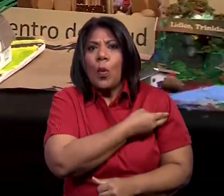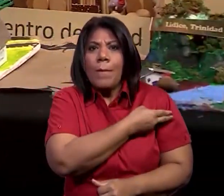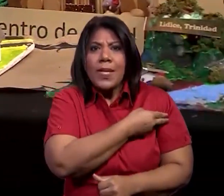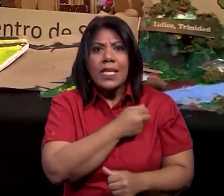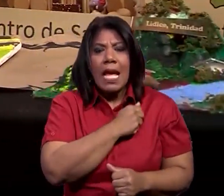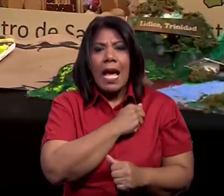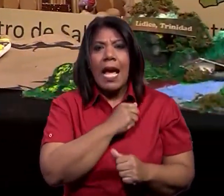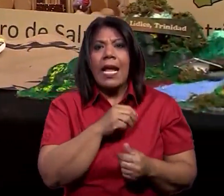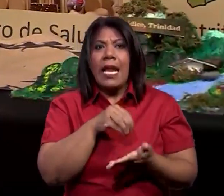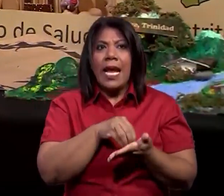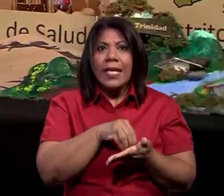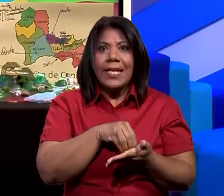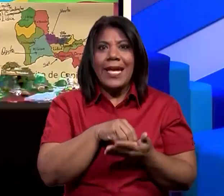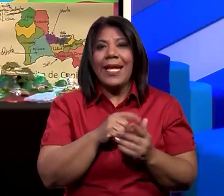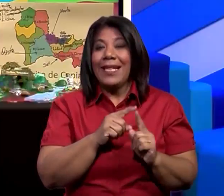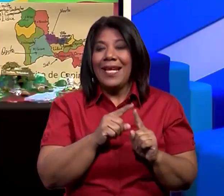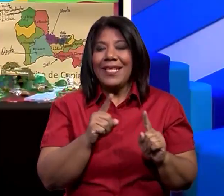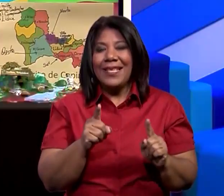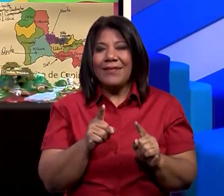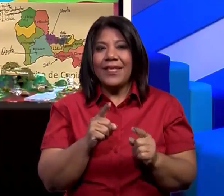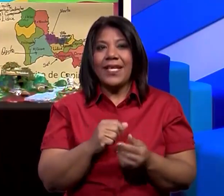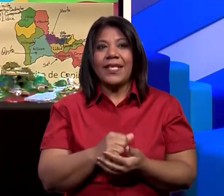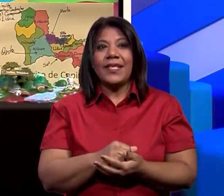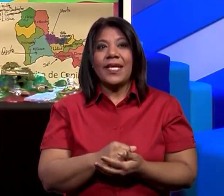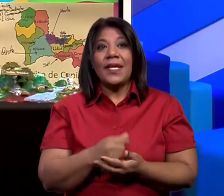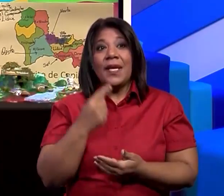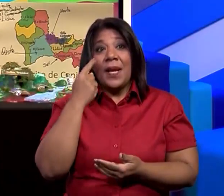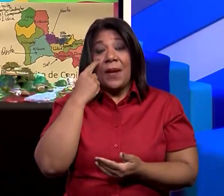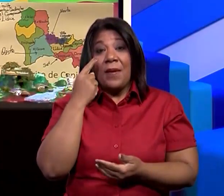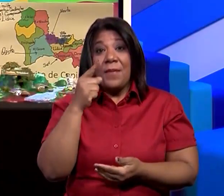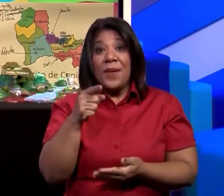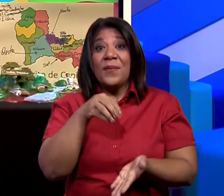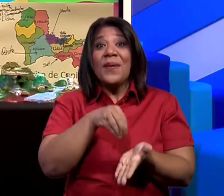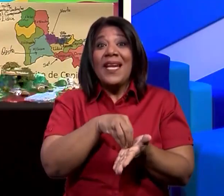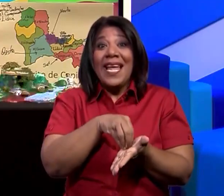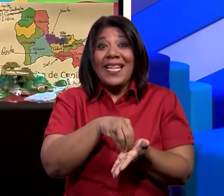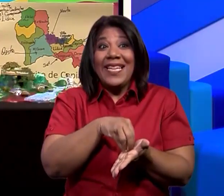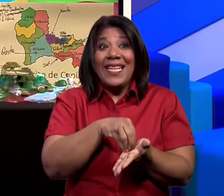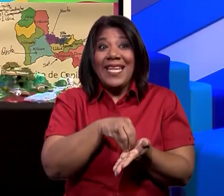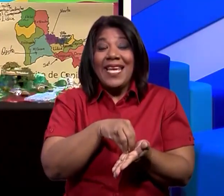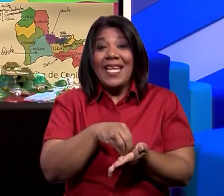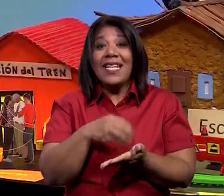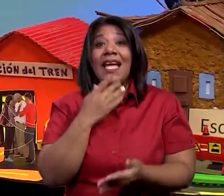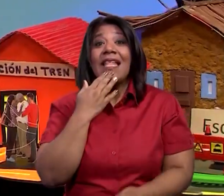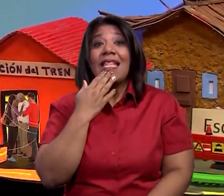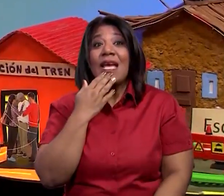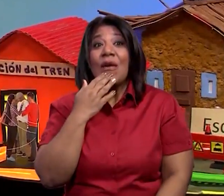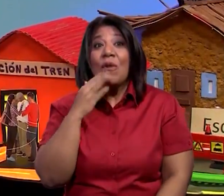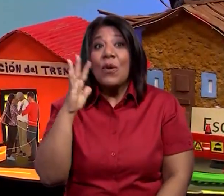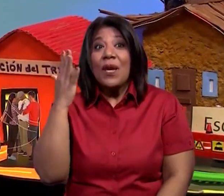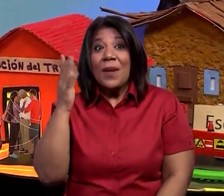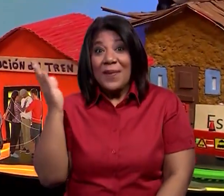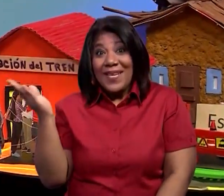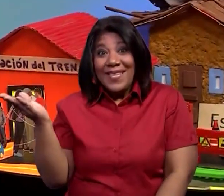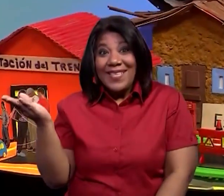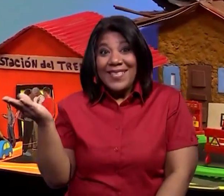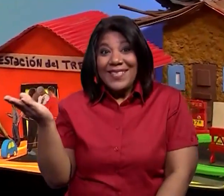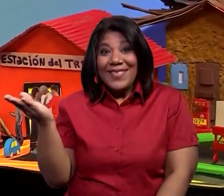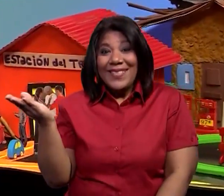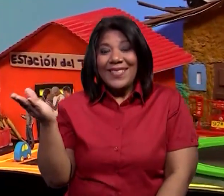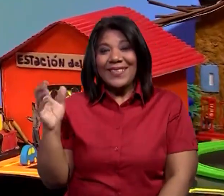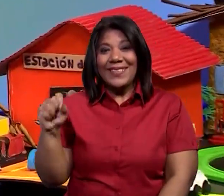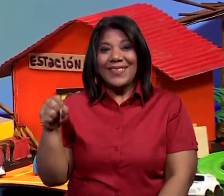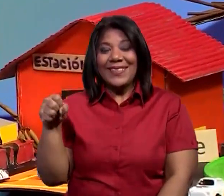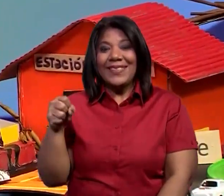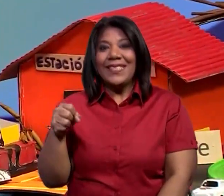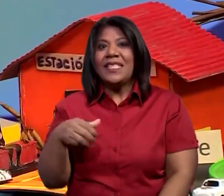Aquí vemos una tienda y ustedes le van a decir al niño qué se hace